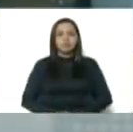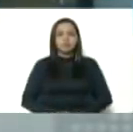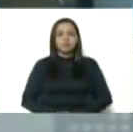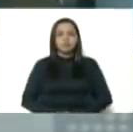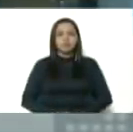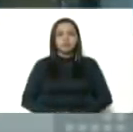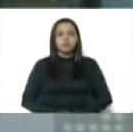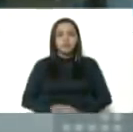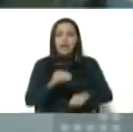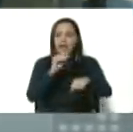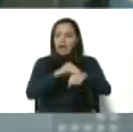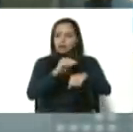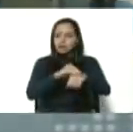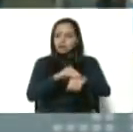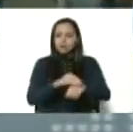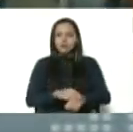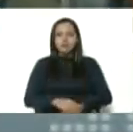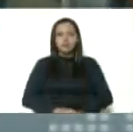Anuncio.